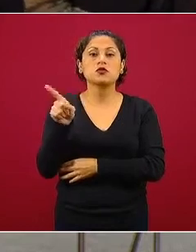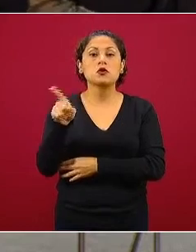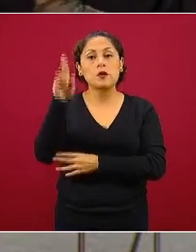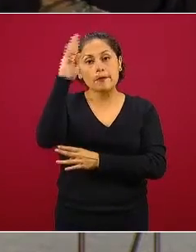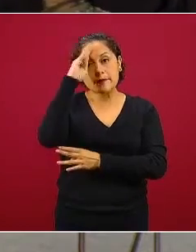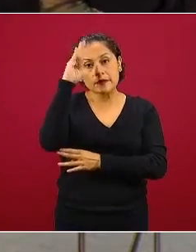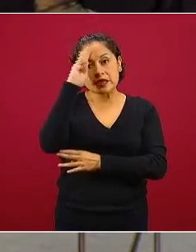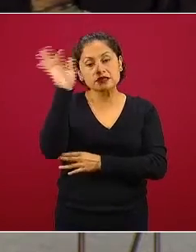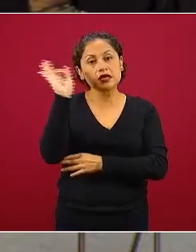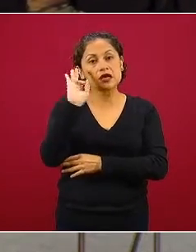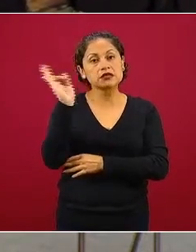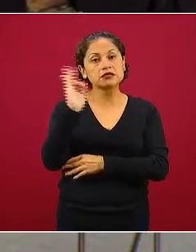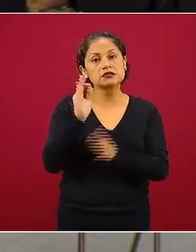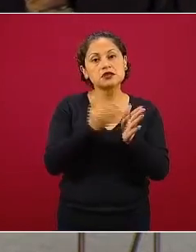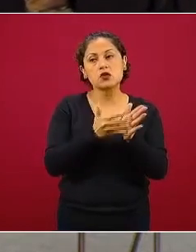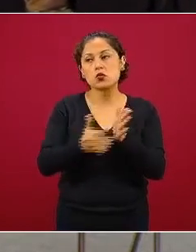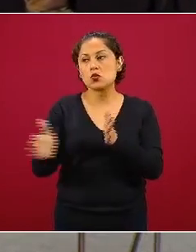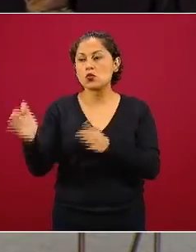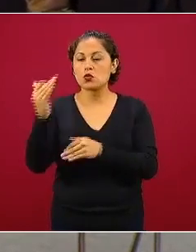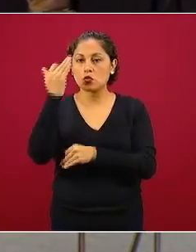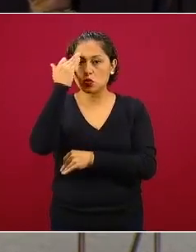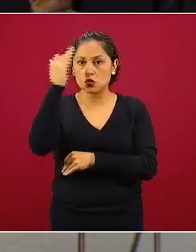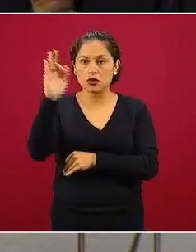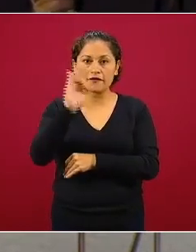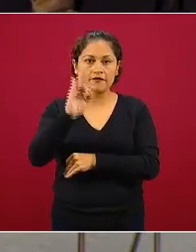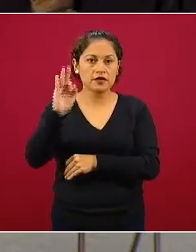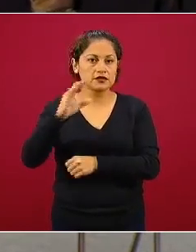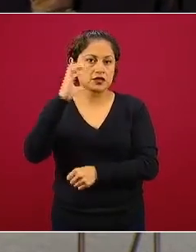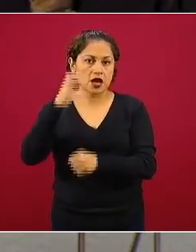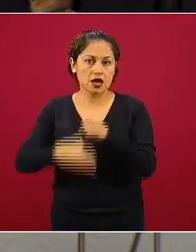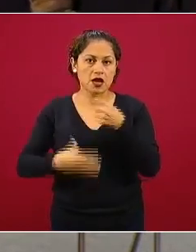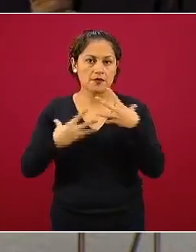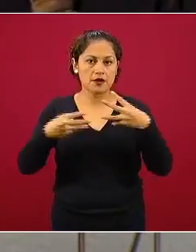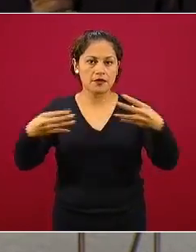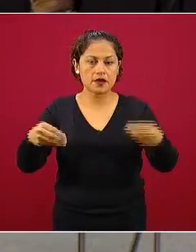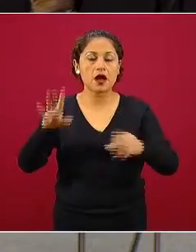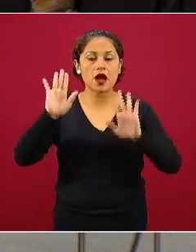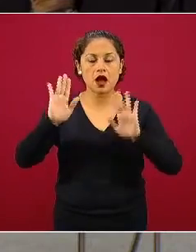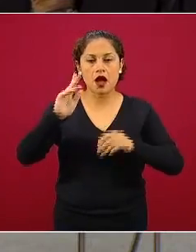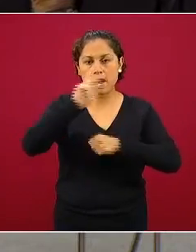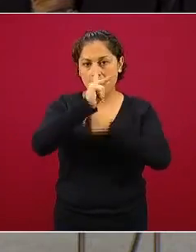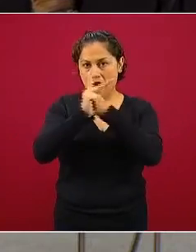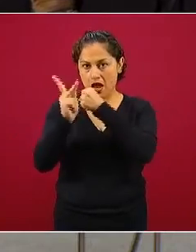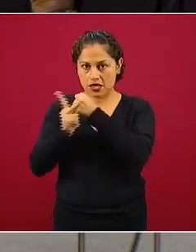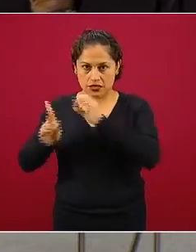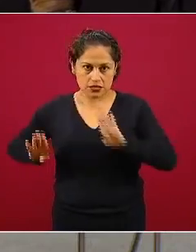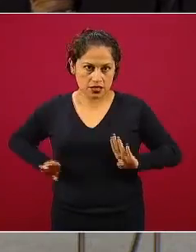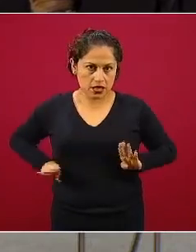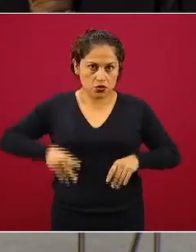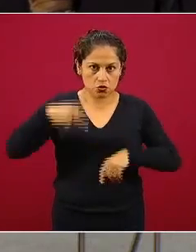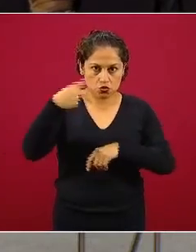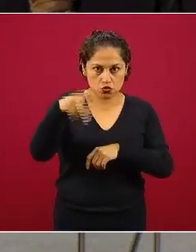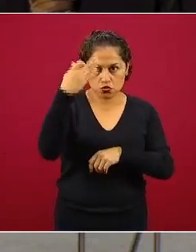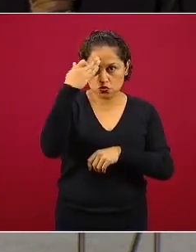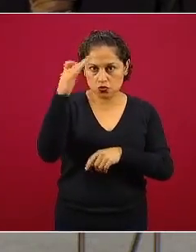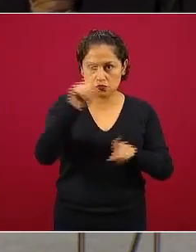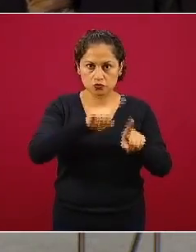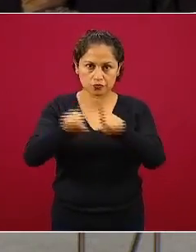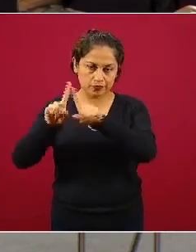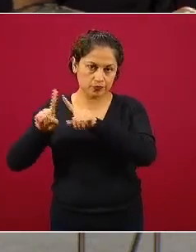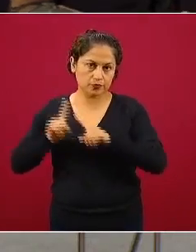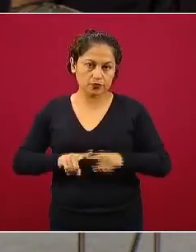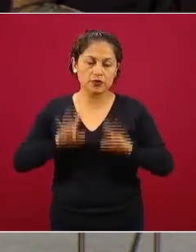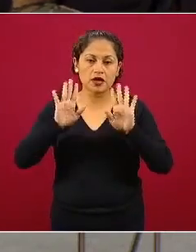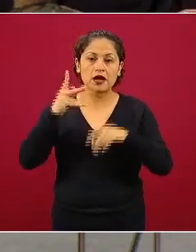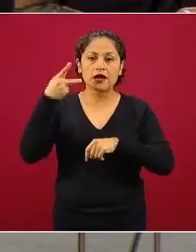cada país en su tiempo y espacio al final bueno pues haya en todos estos países que se ha sufrido de la pandemia